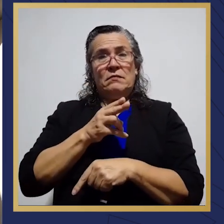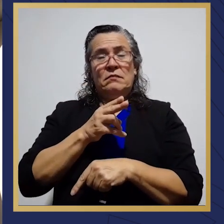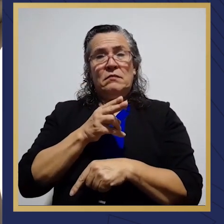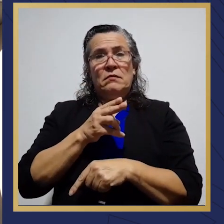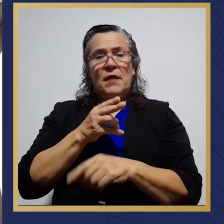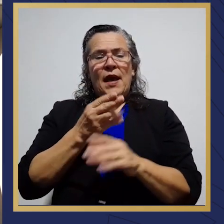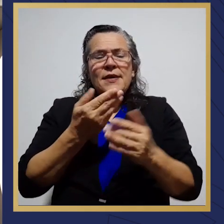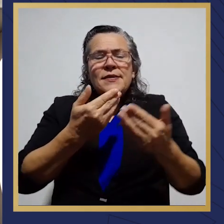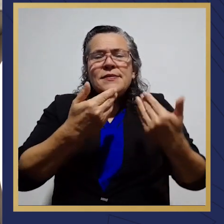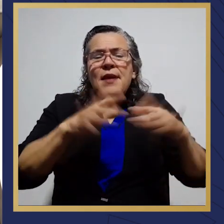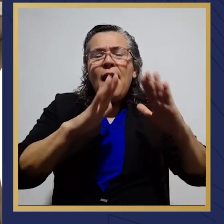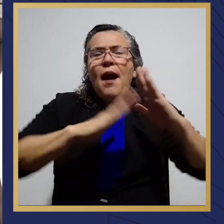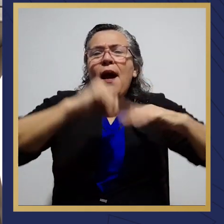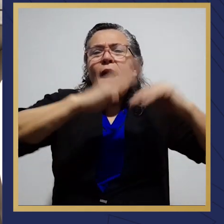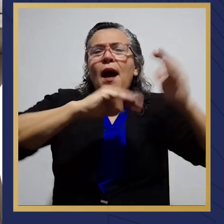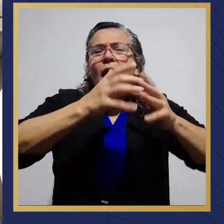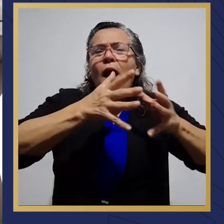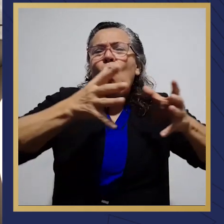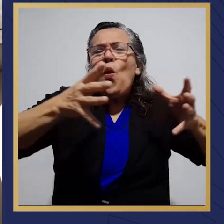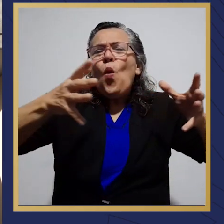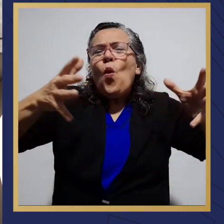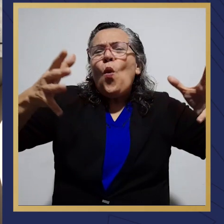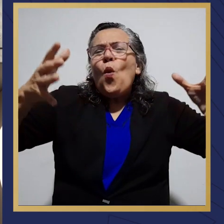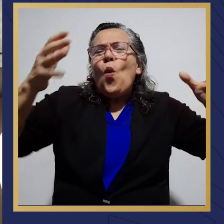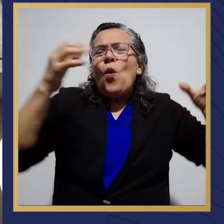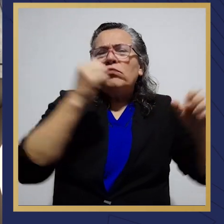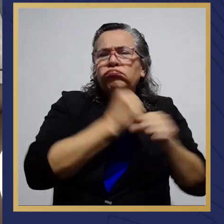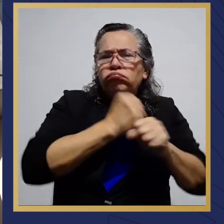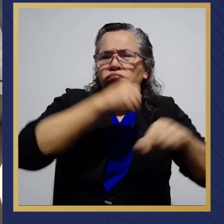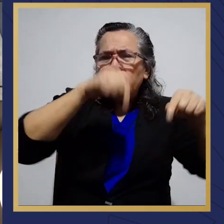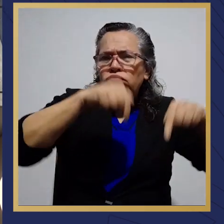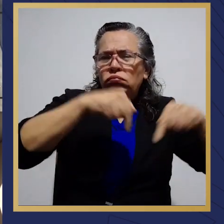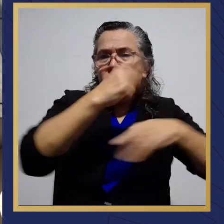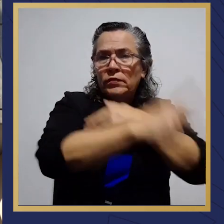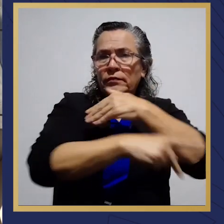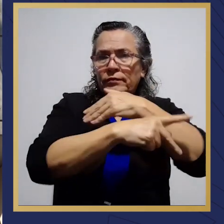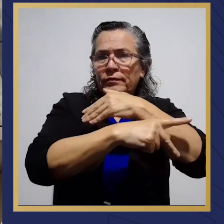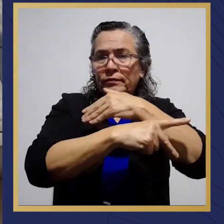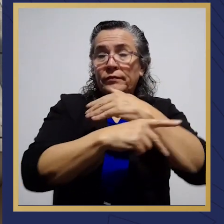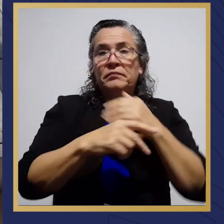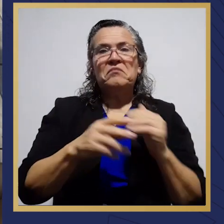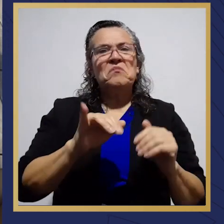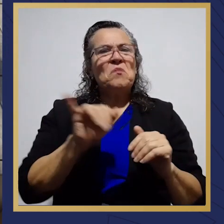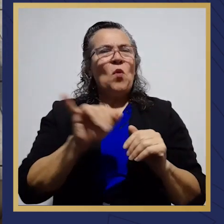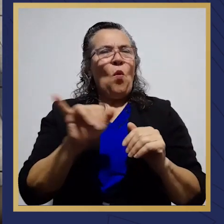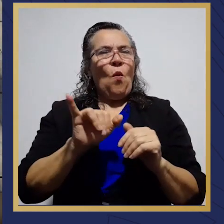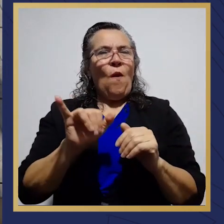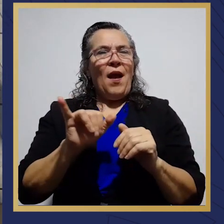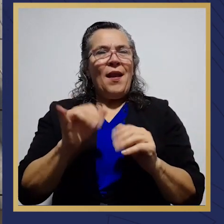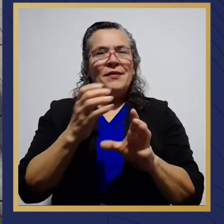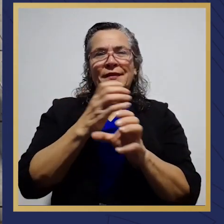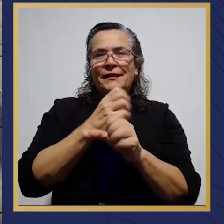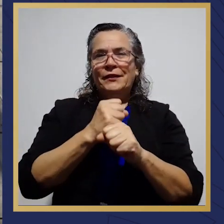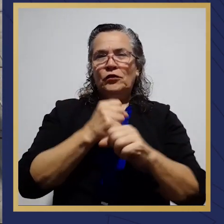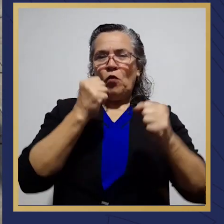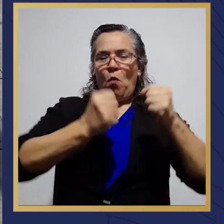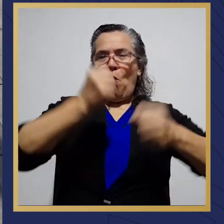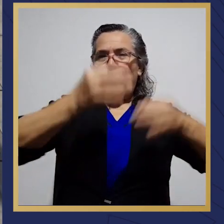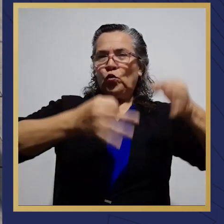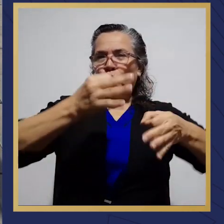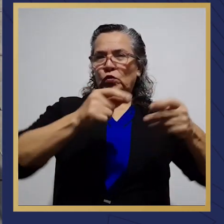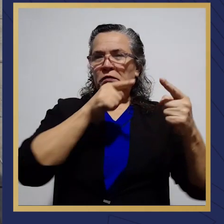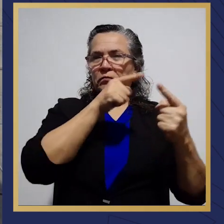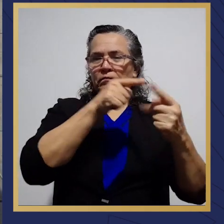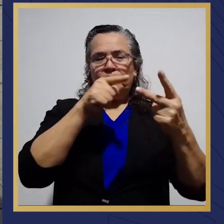cual se han construido obras enormes en este país, como los que hicieron el Poder